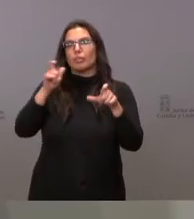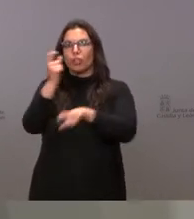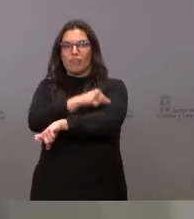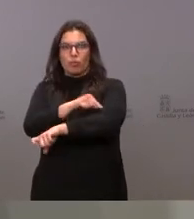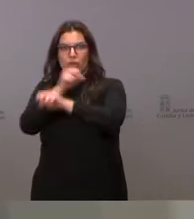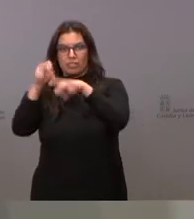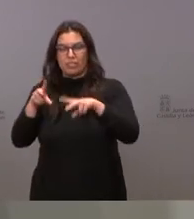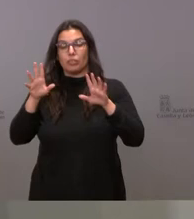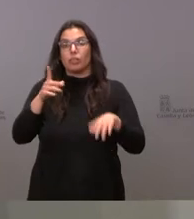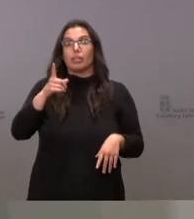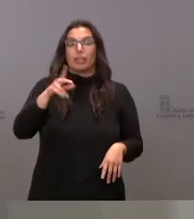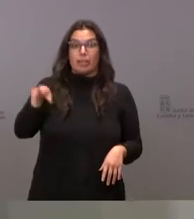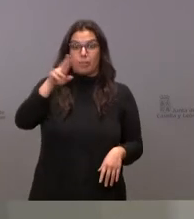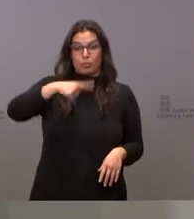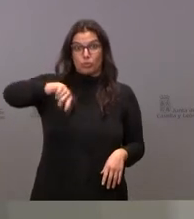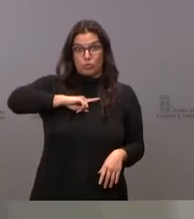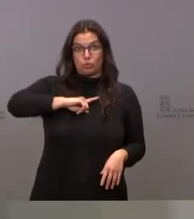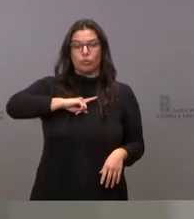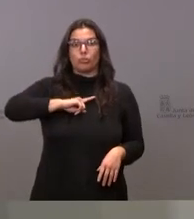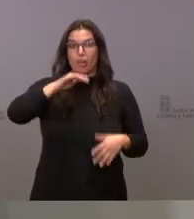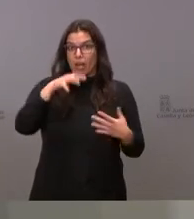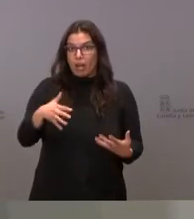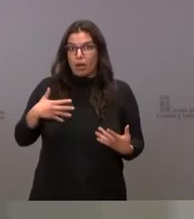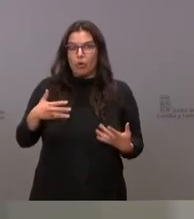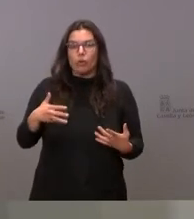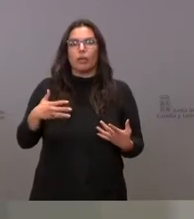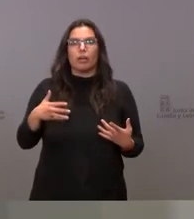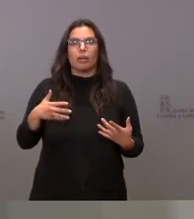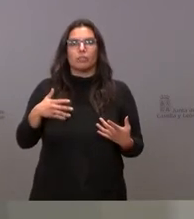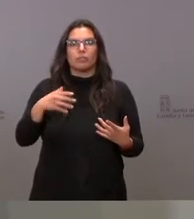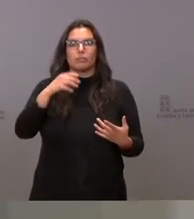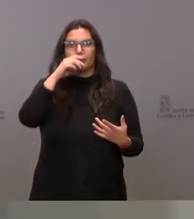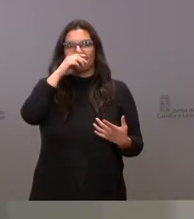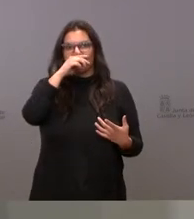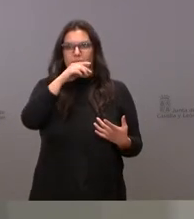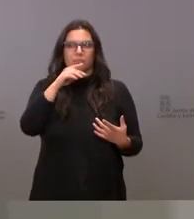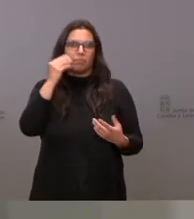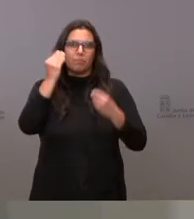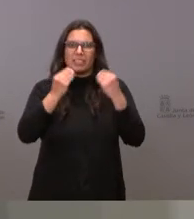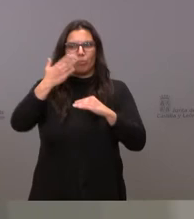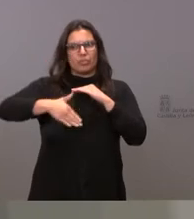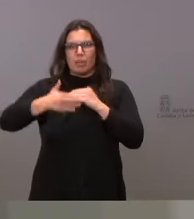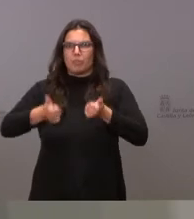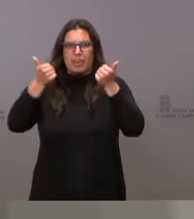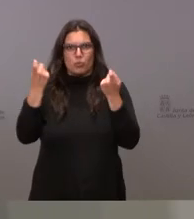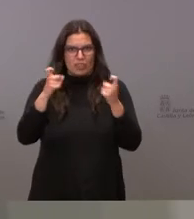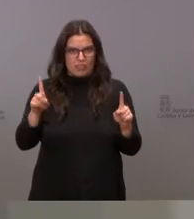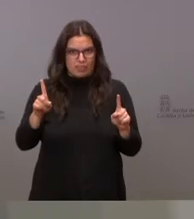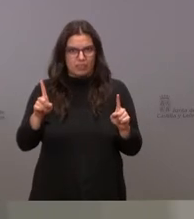intención, insisto, es que en este momento no queremos incrementar el nivel de restricciones. Estamos